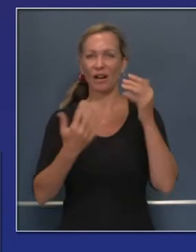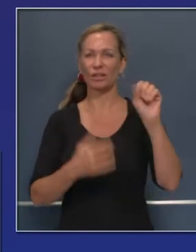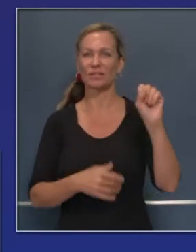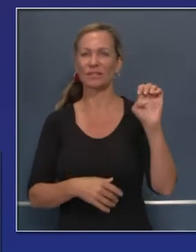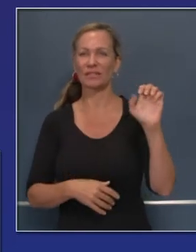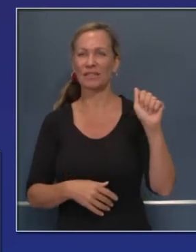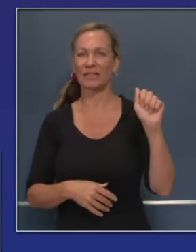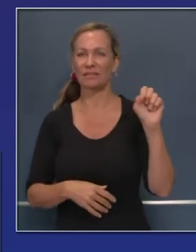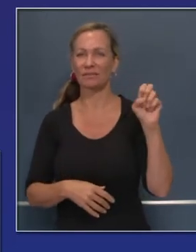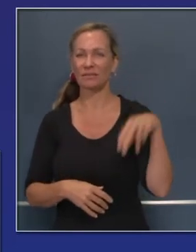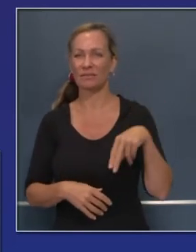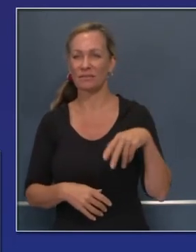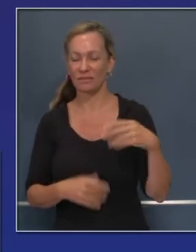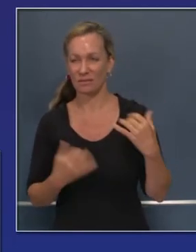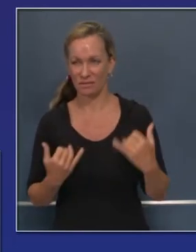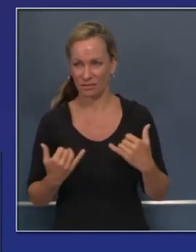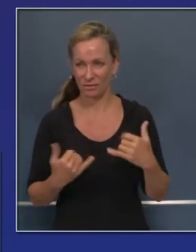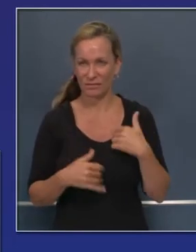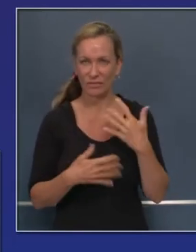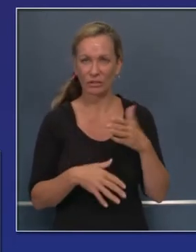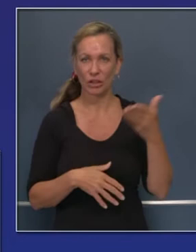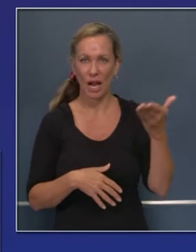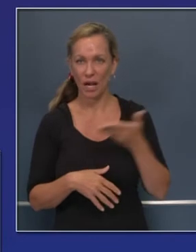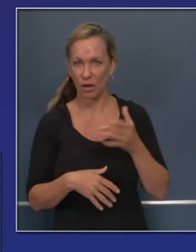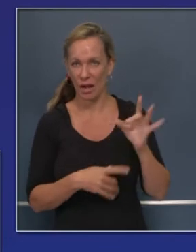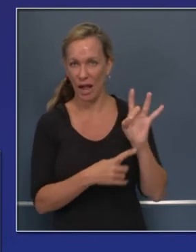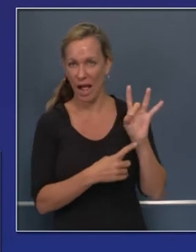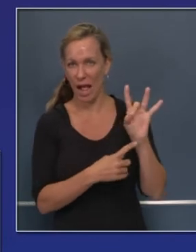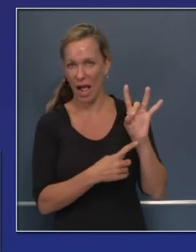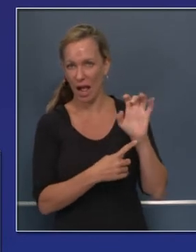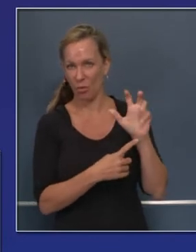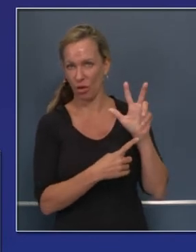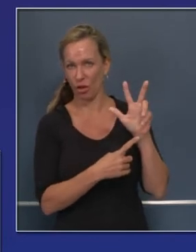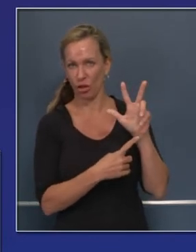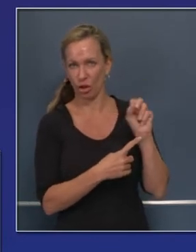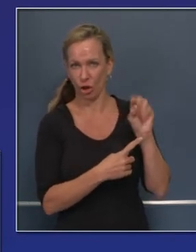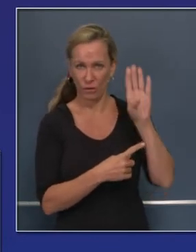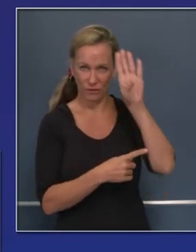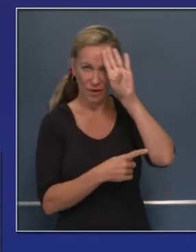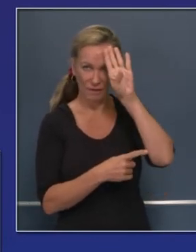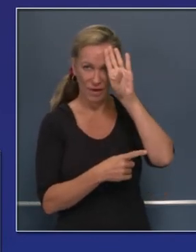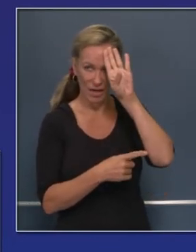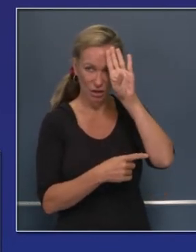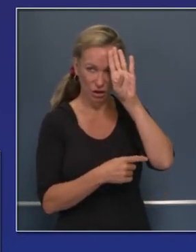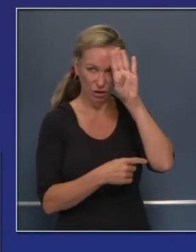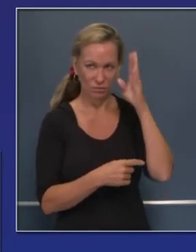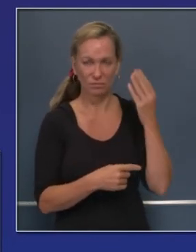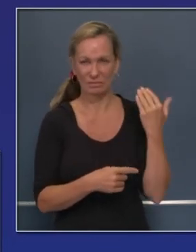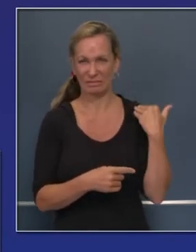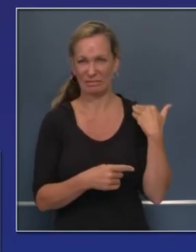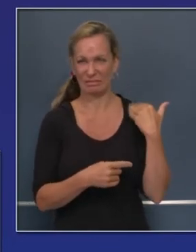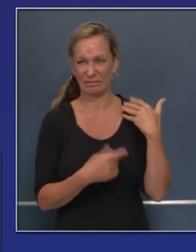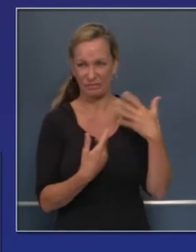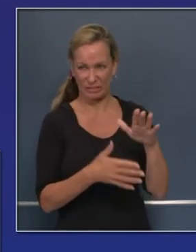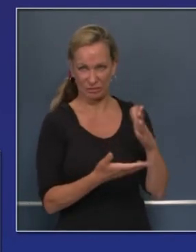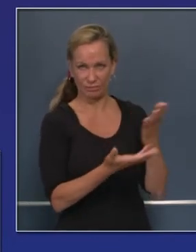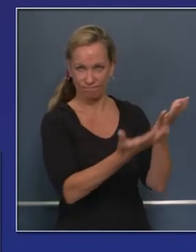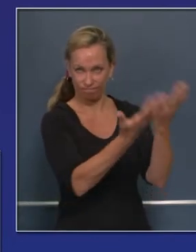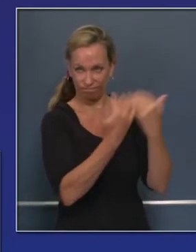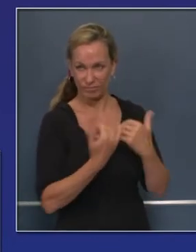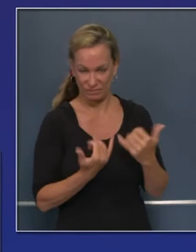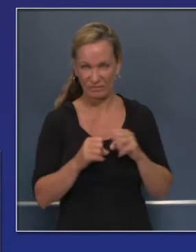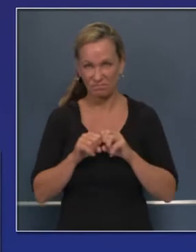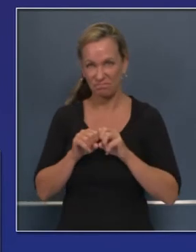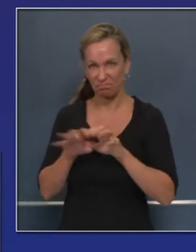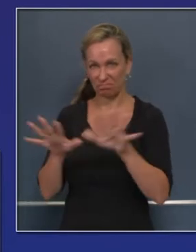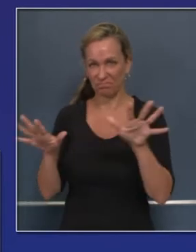nuevos miembros de personal de Cal Fire que ya están ahora trabajando en el frente y luchando contra el fuego.